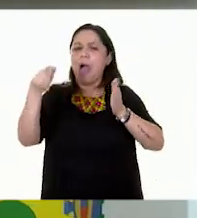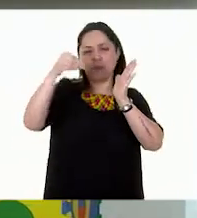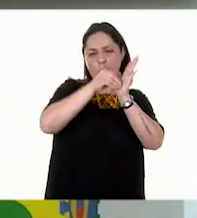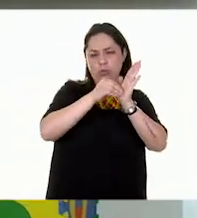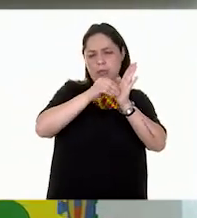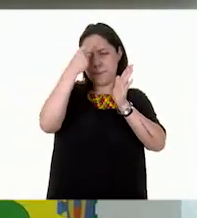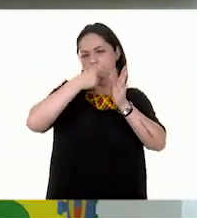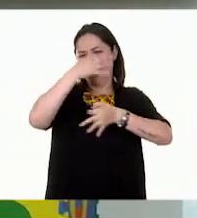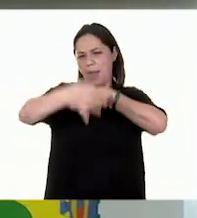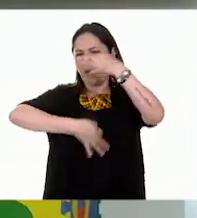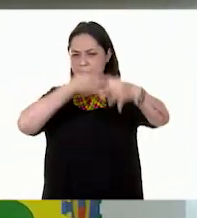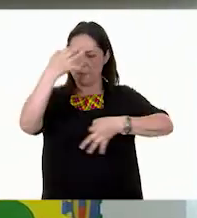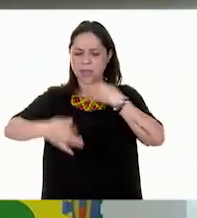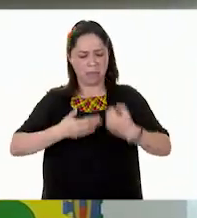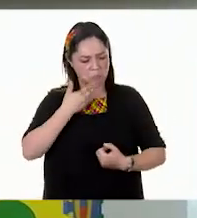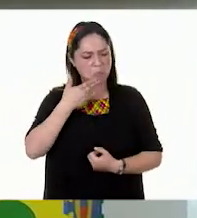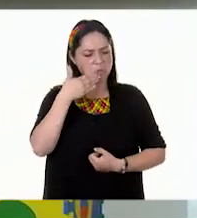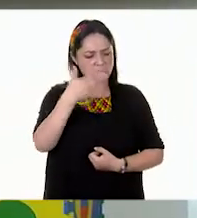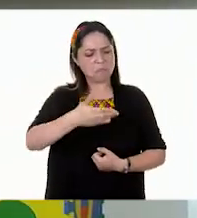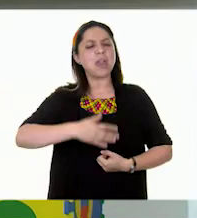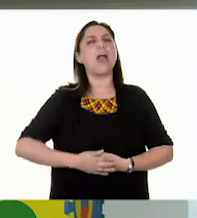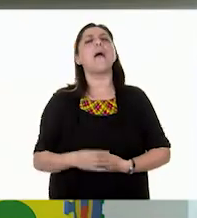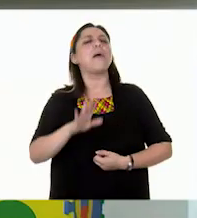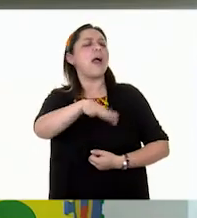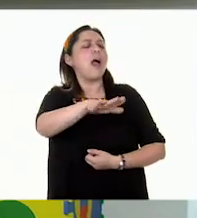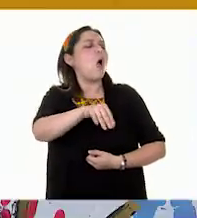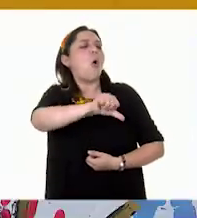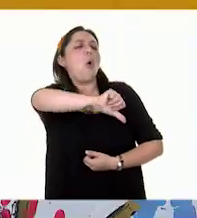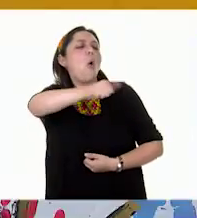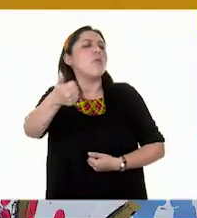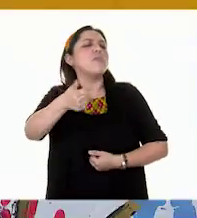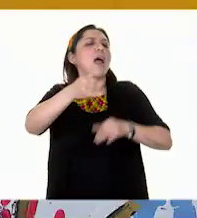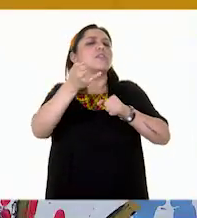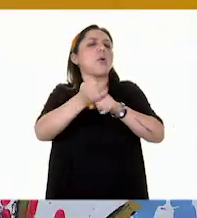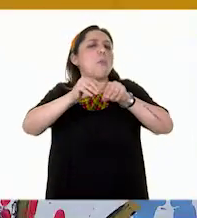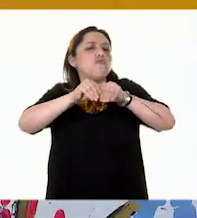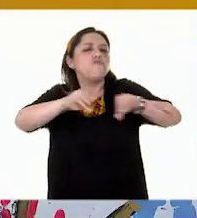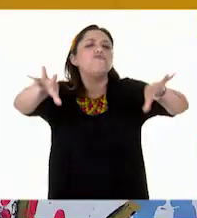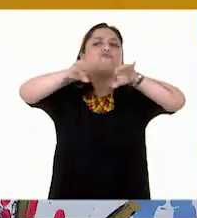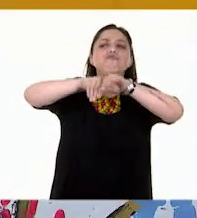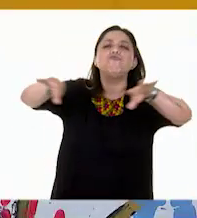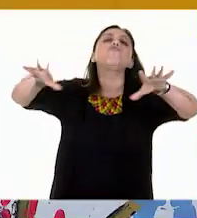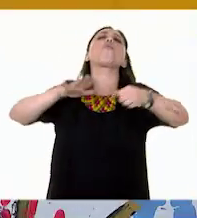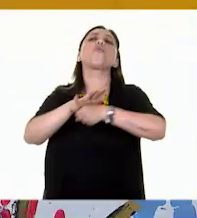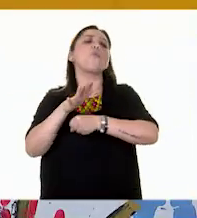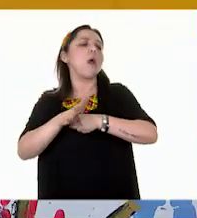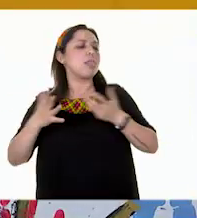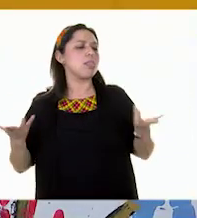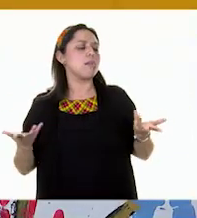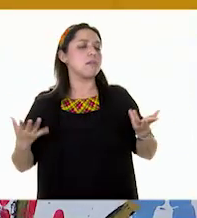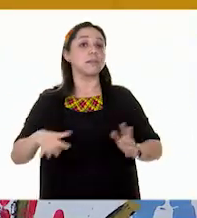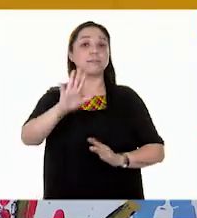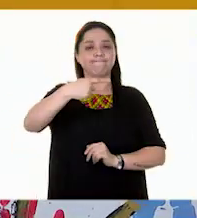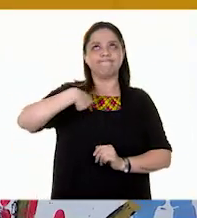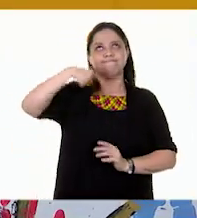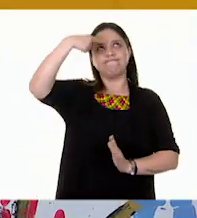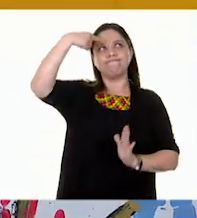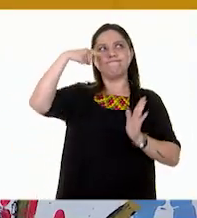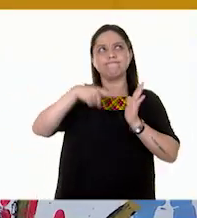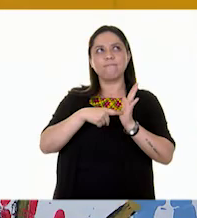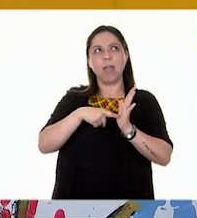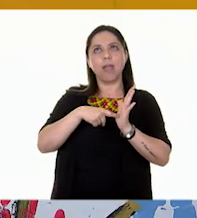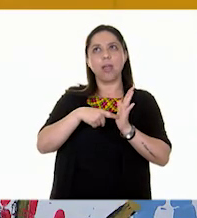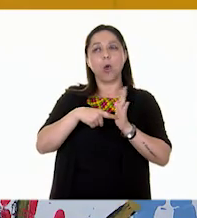¿qué otras ideas debe difundir en la campaña, se deben difundir en esta campaña? Pues, mira, yo creo que las personas